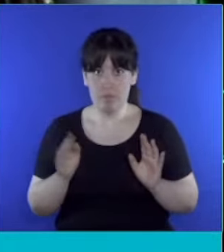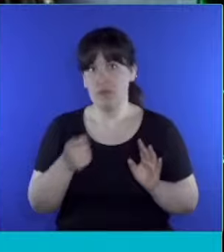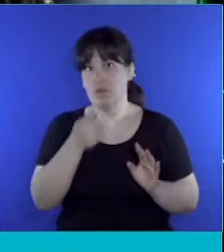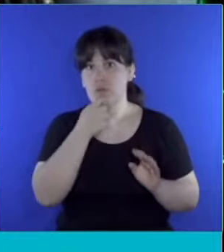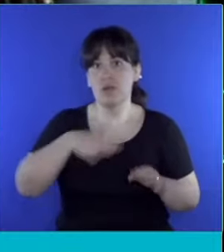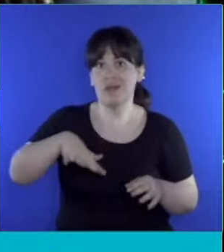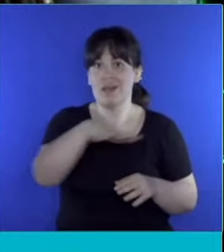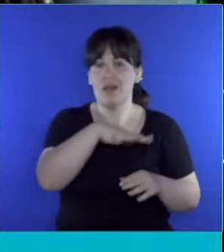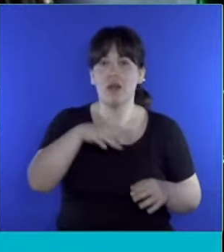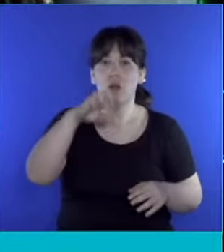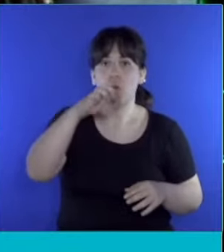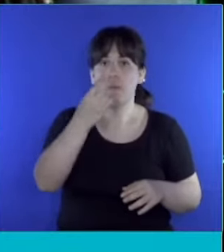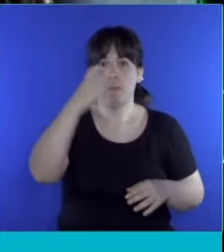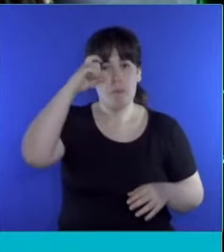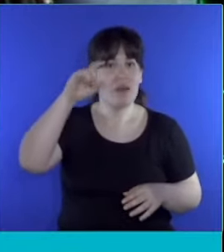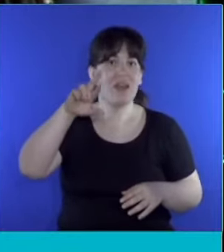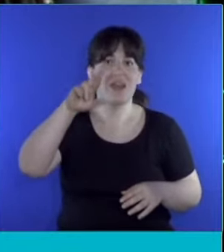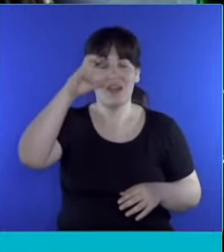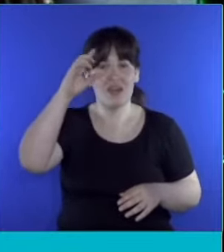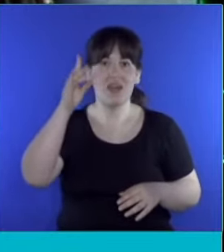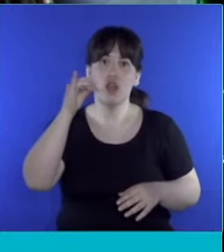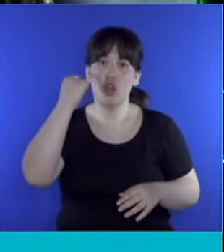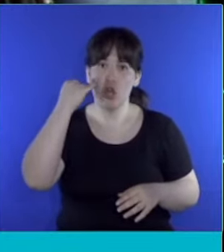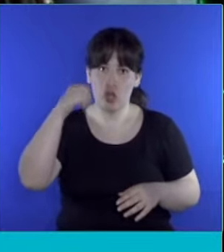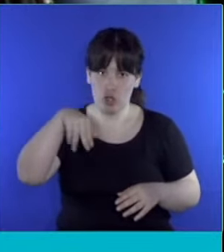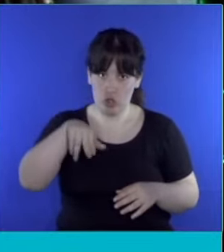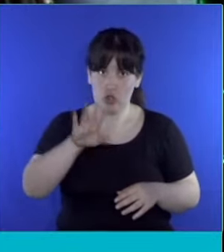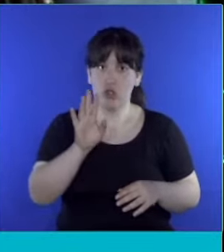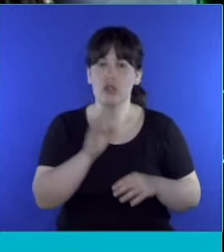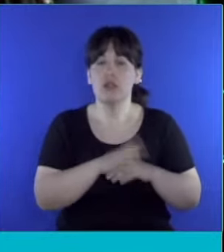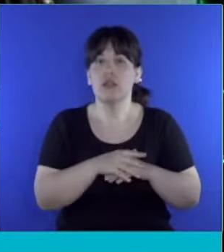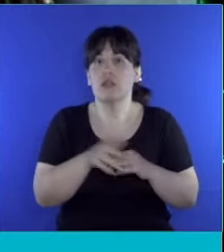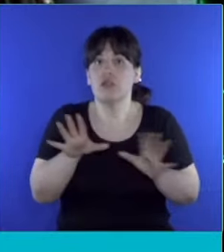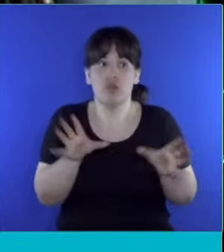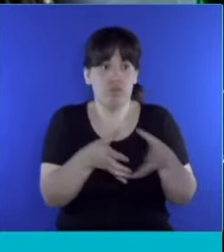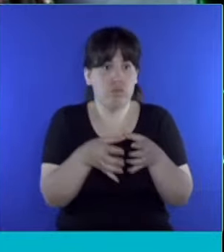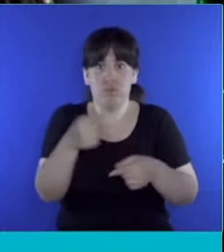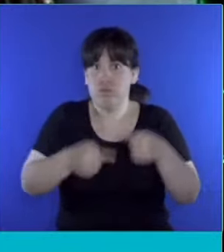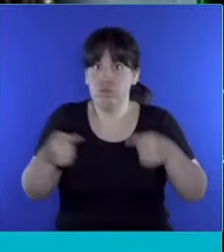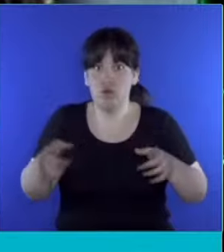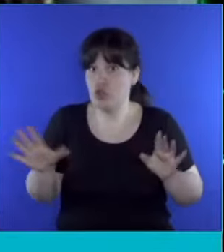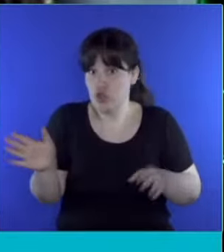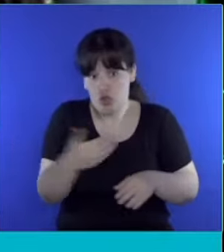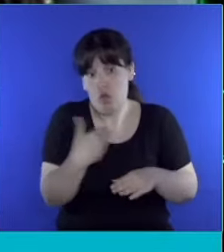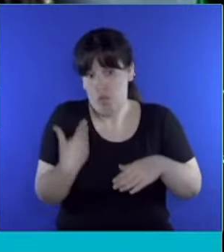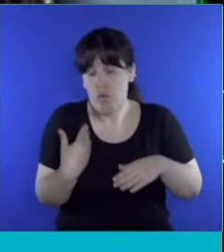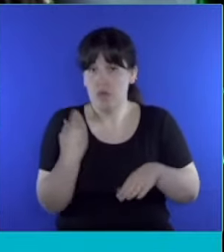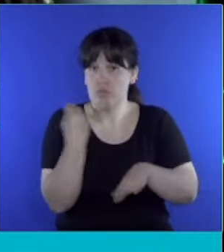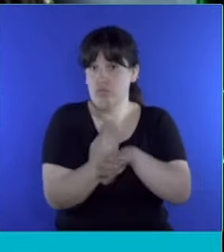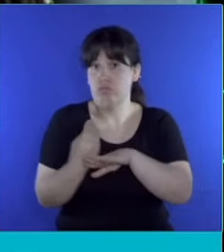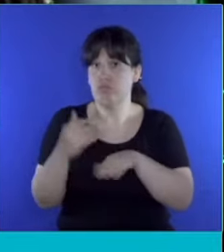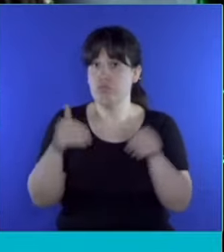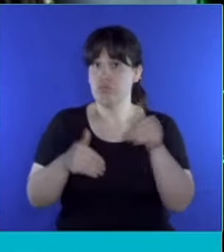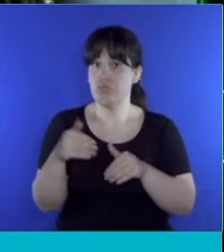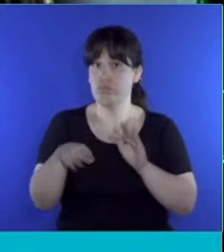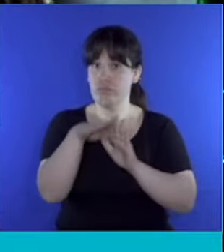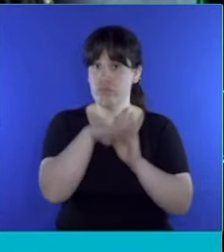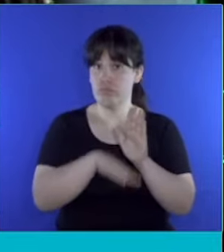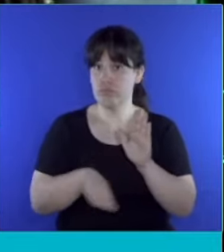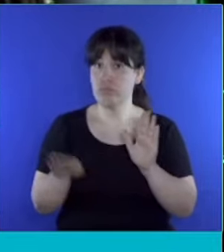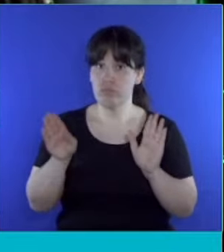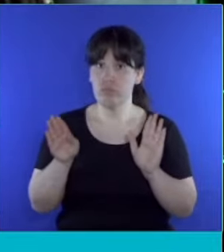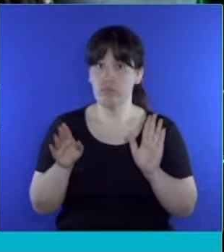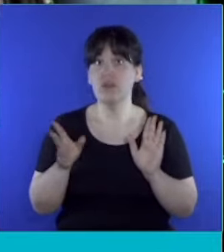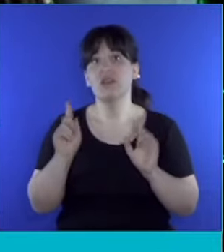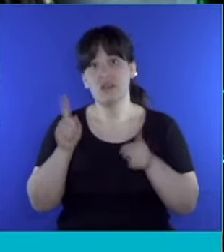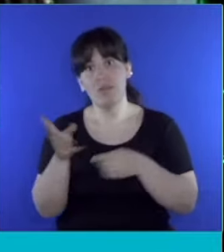General Pueyrredón, existen 5 agrupaciones municipales distintas. Todos ellos pueden participar de la elección y pueden participar de la